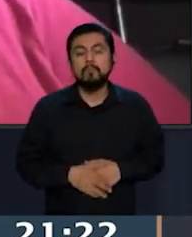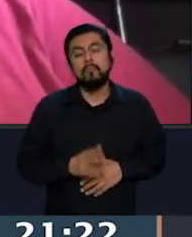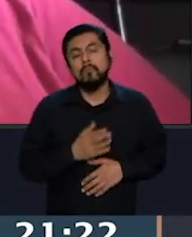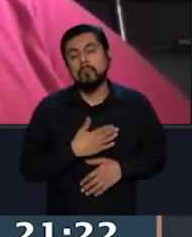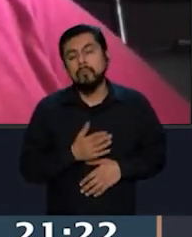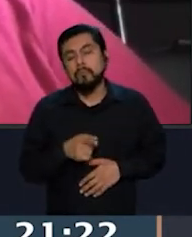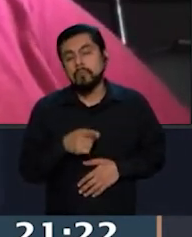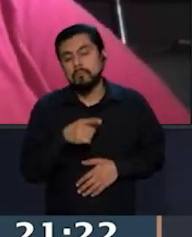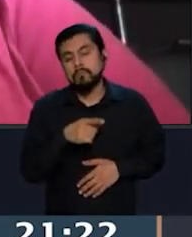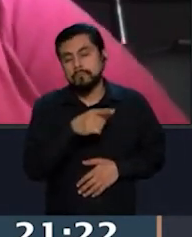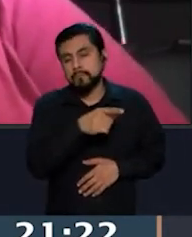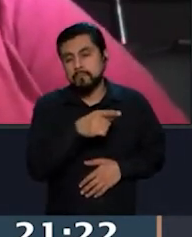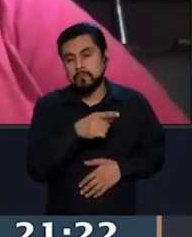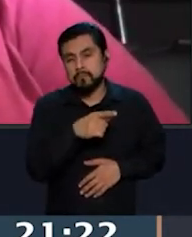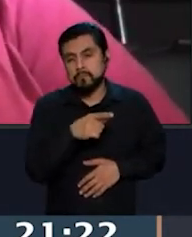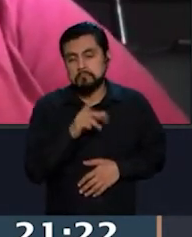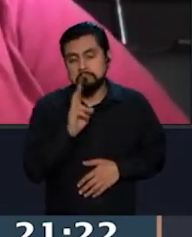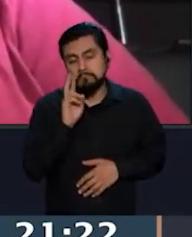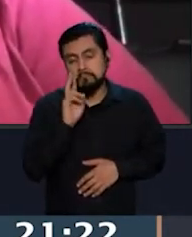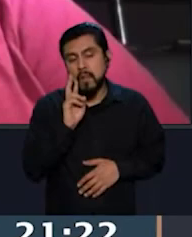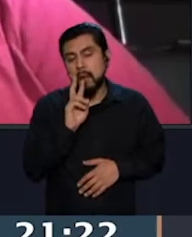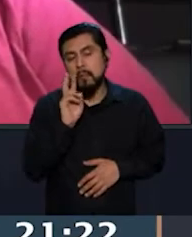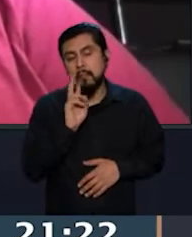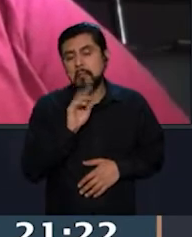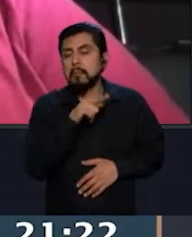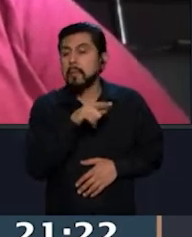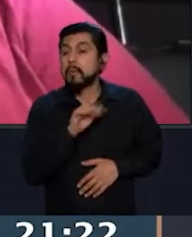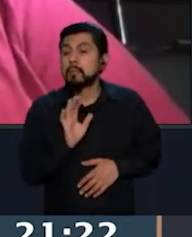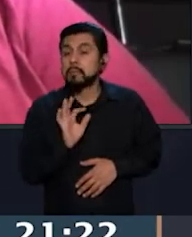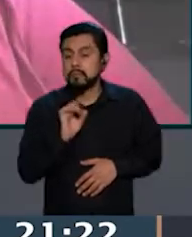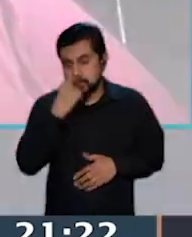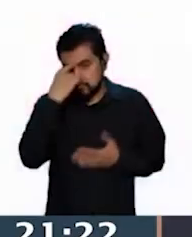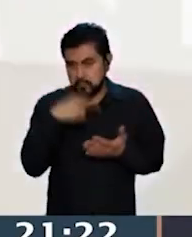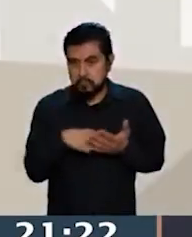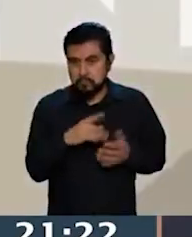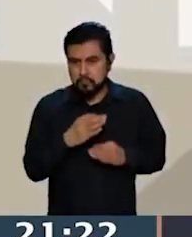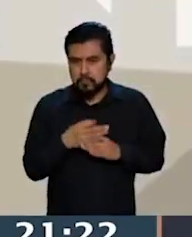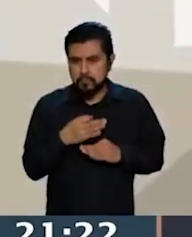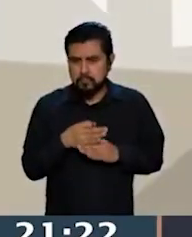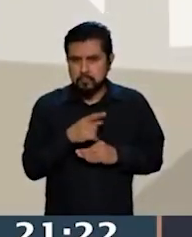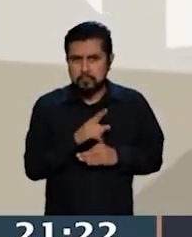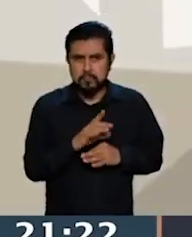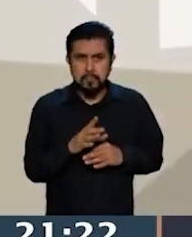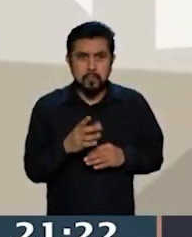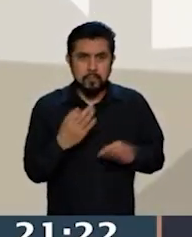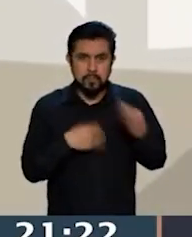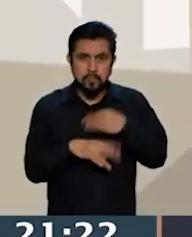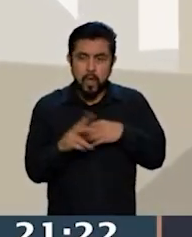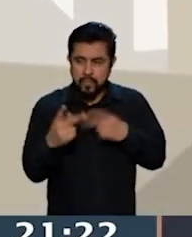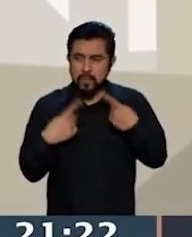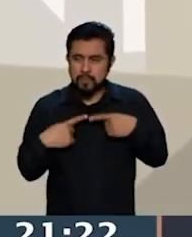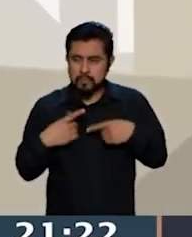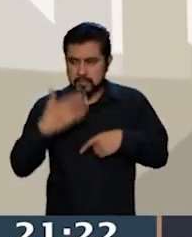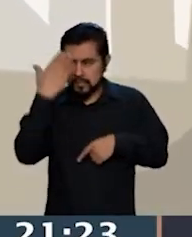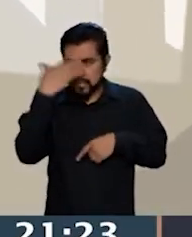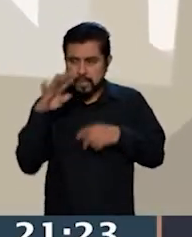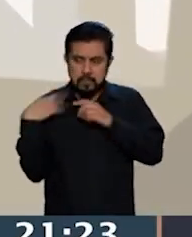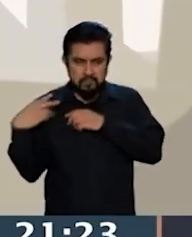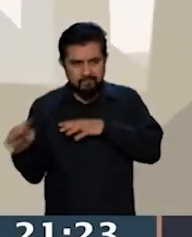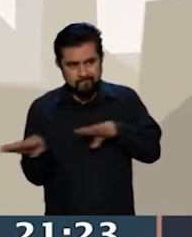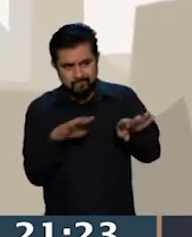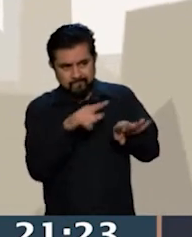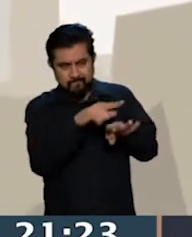seguir en una ruta jurídica, pero a mí me parece que es importante, Braulio, poner en discusión pública esto. decir, podemos